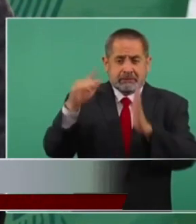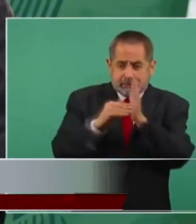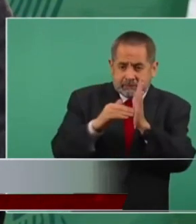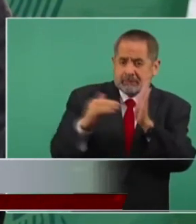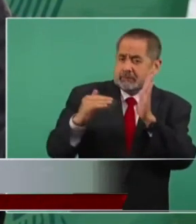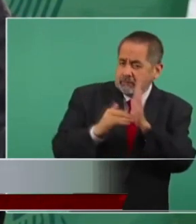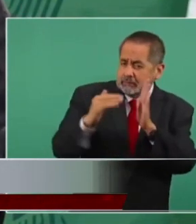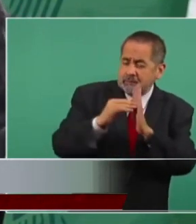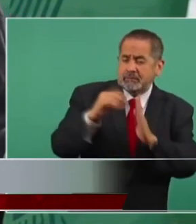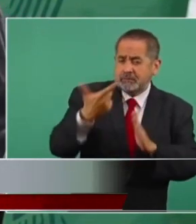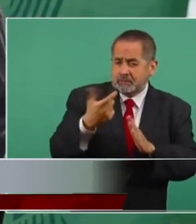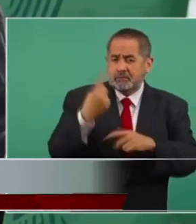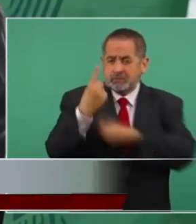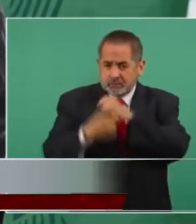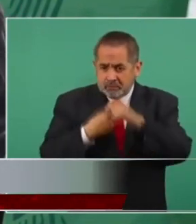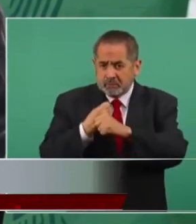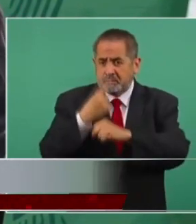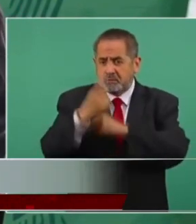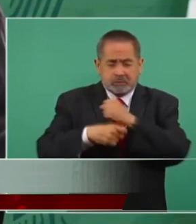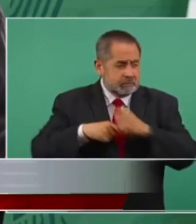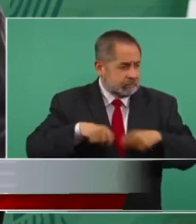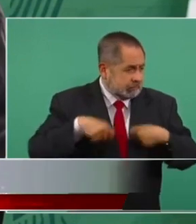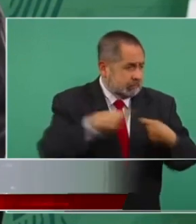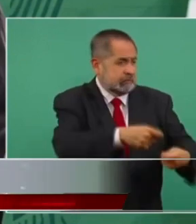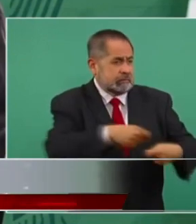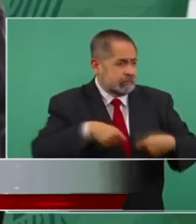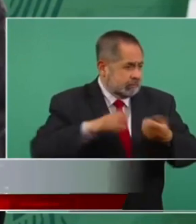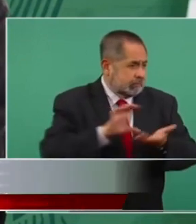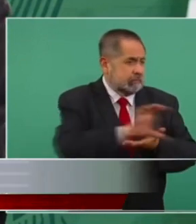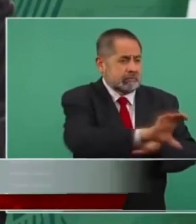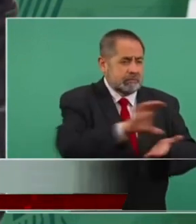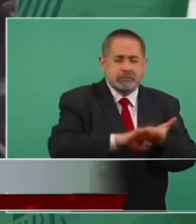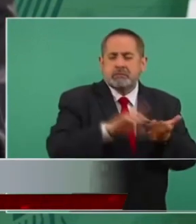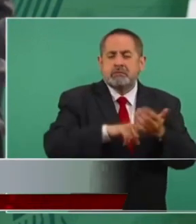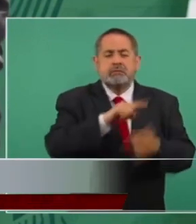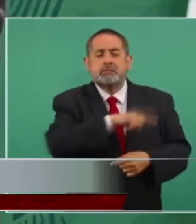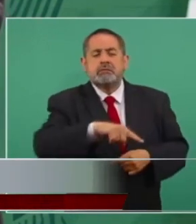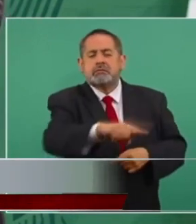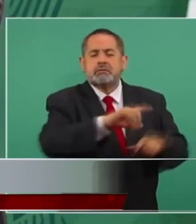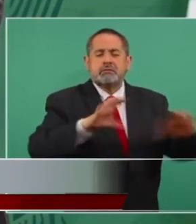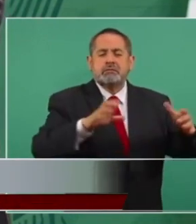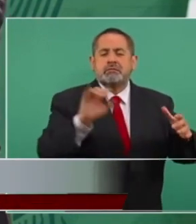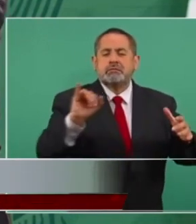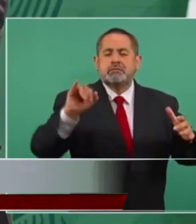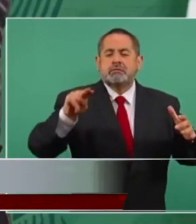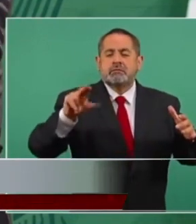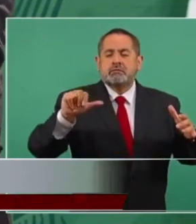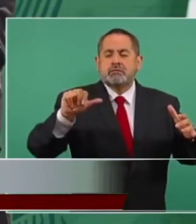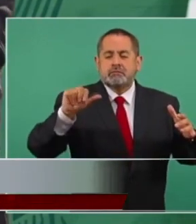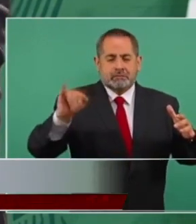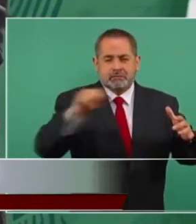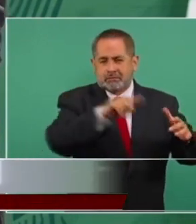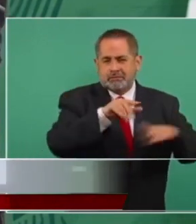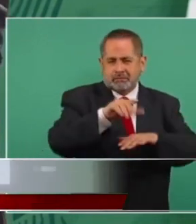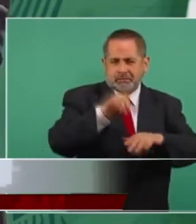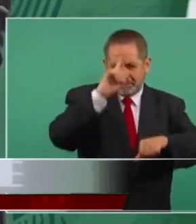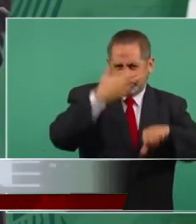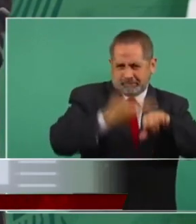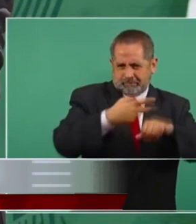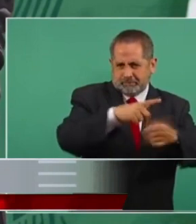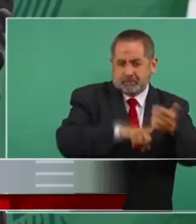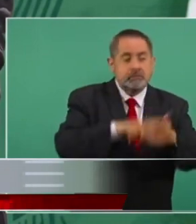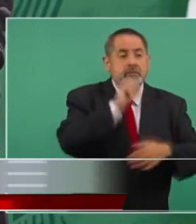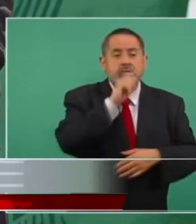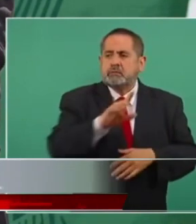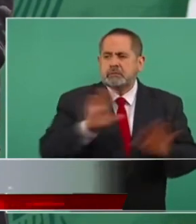porque esos consejeros de la transparencia fueron también de los que se